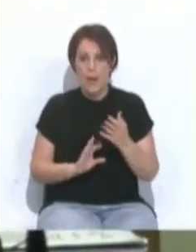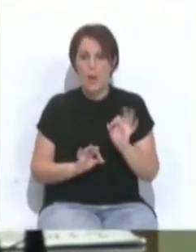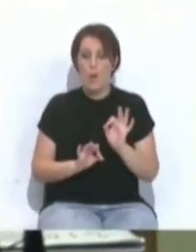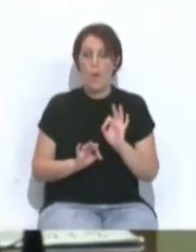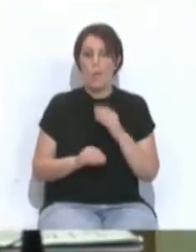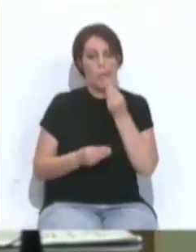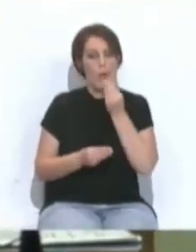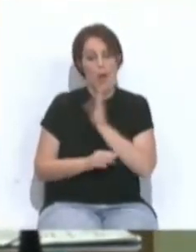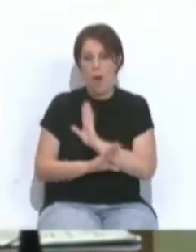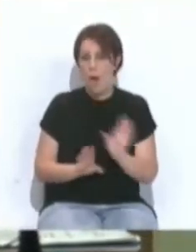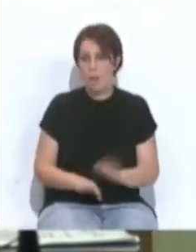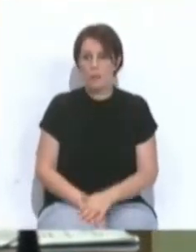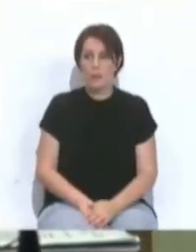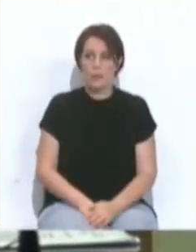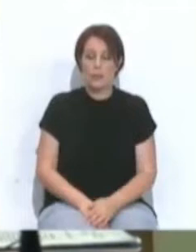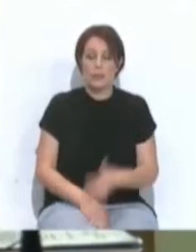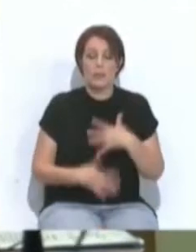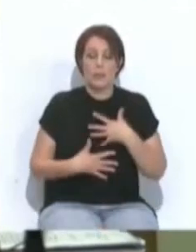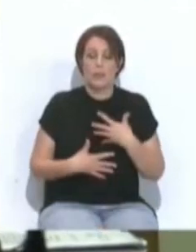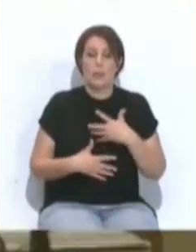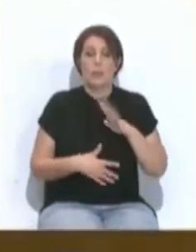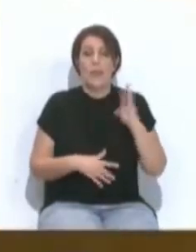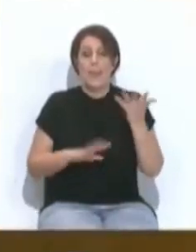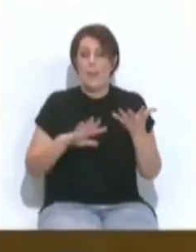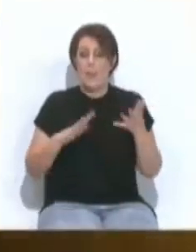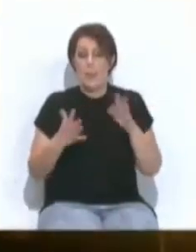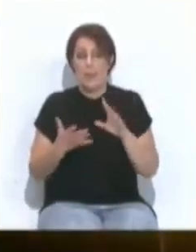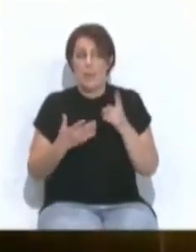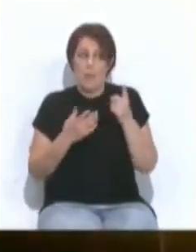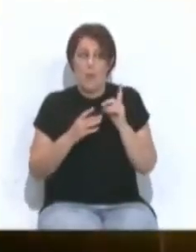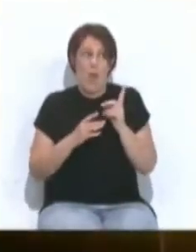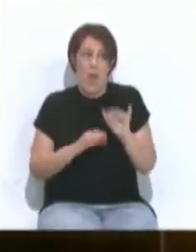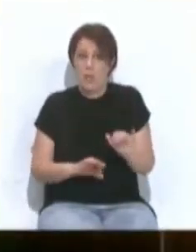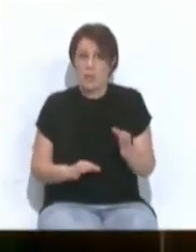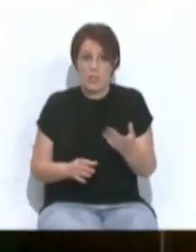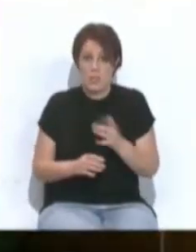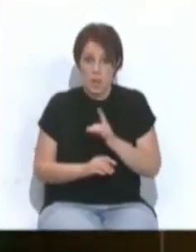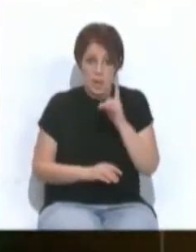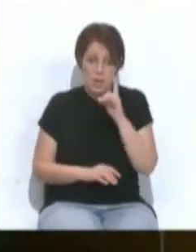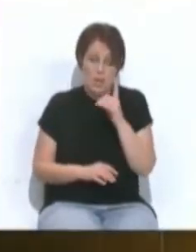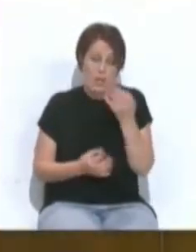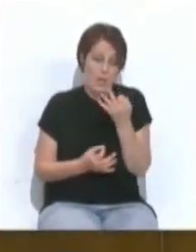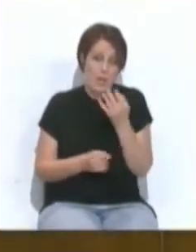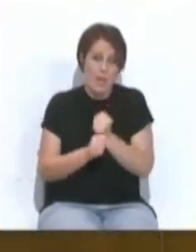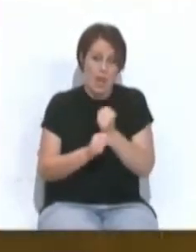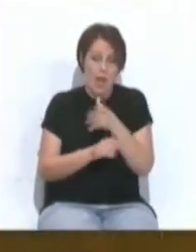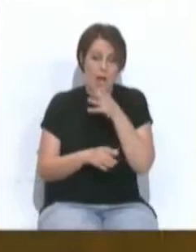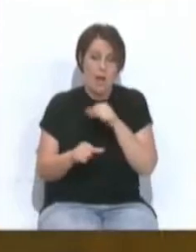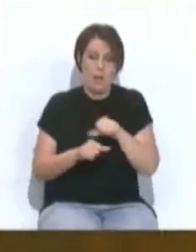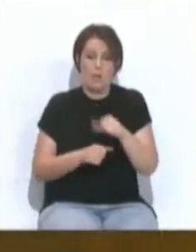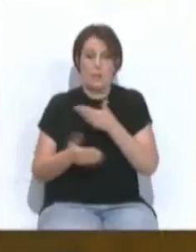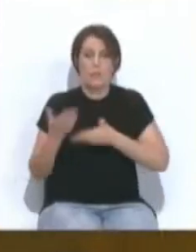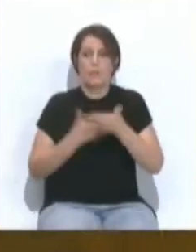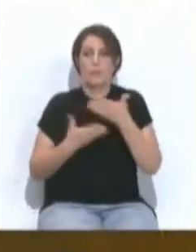sea lo mejor posible. Desgraciadamente el cambio climático está ahí y habrá que trabajar a partir de ahora en